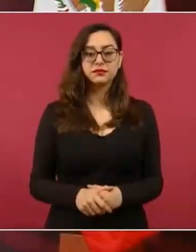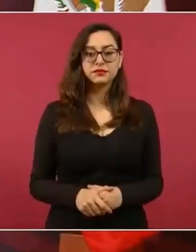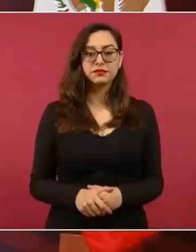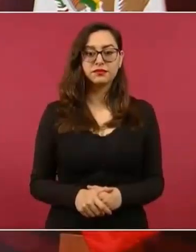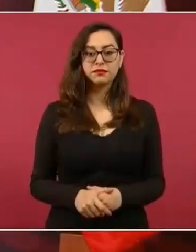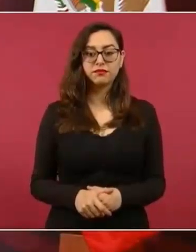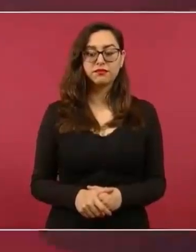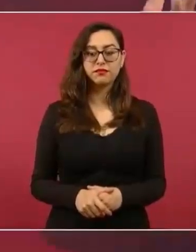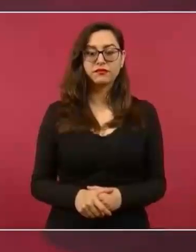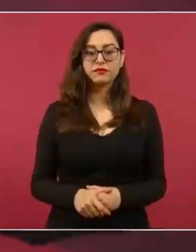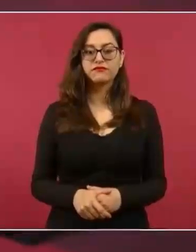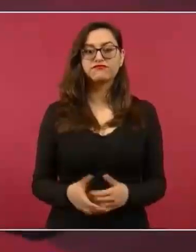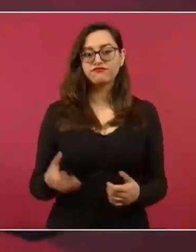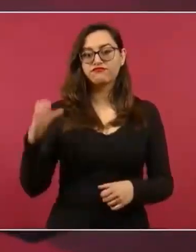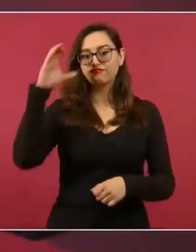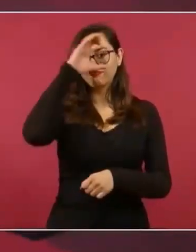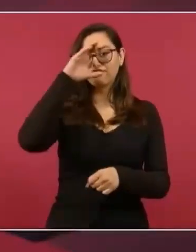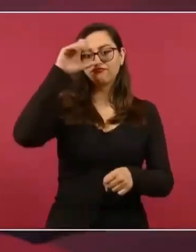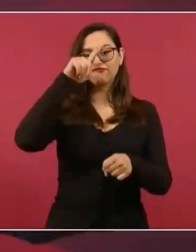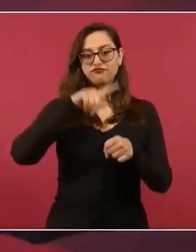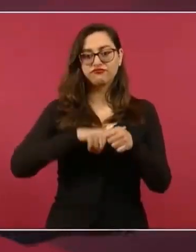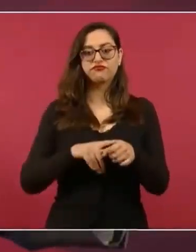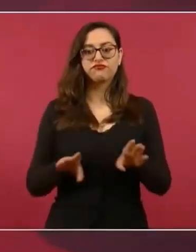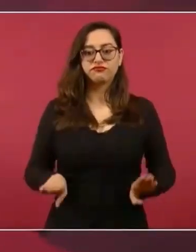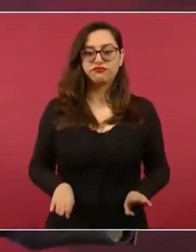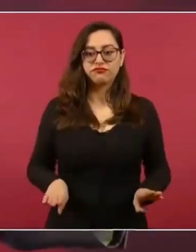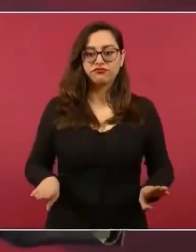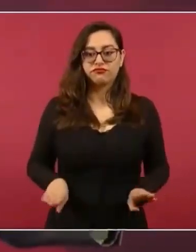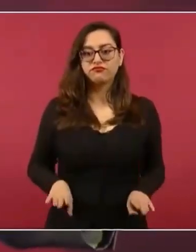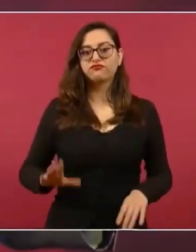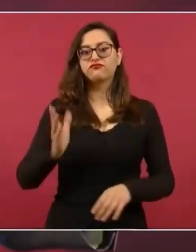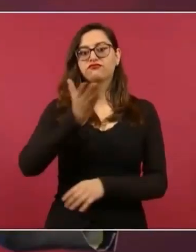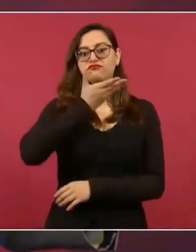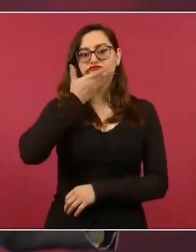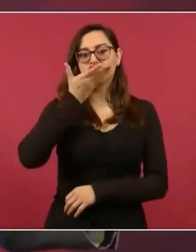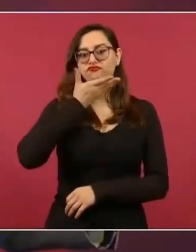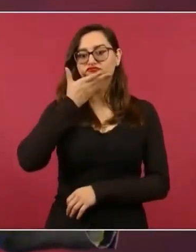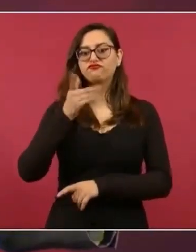Las culturas, las costumbres,